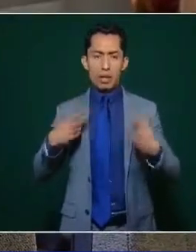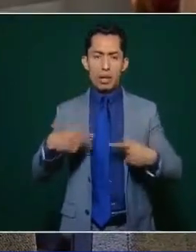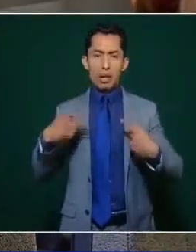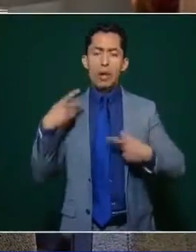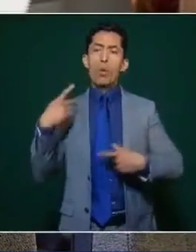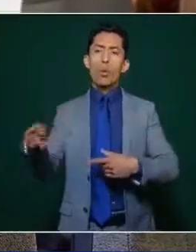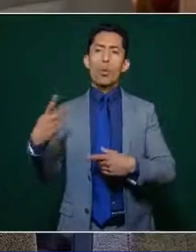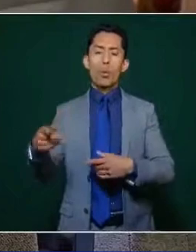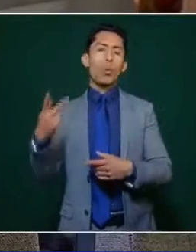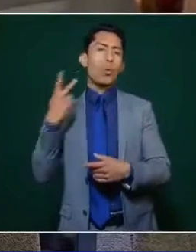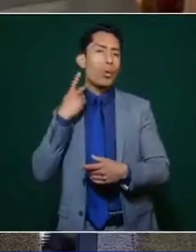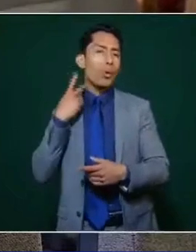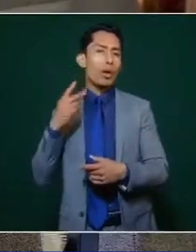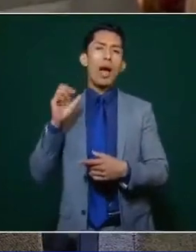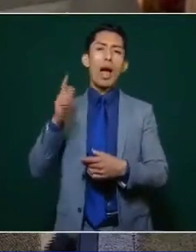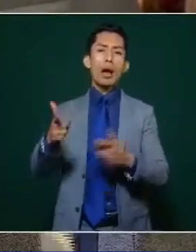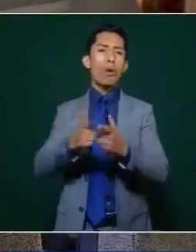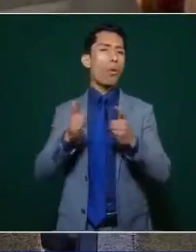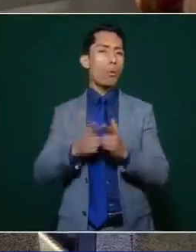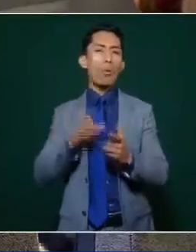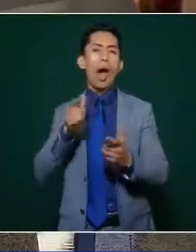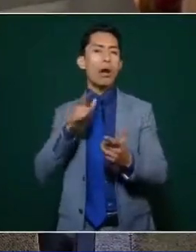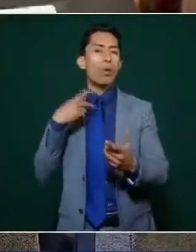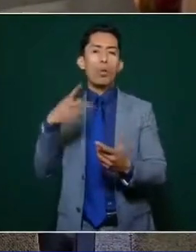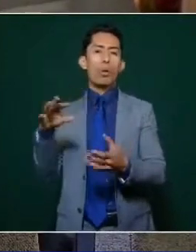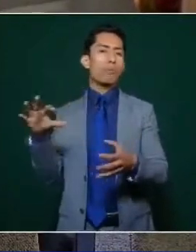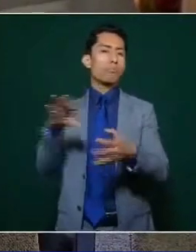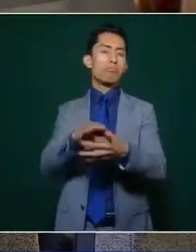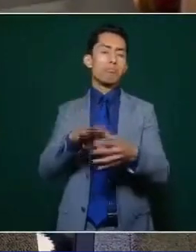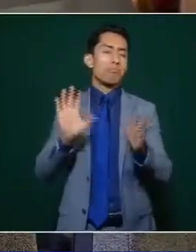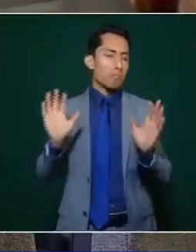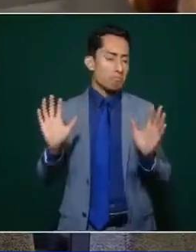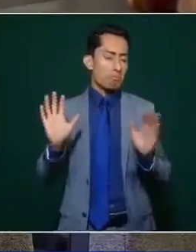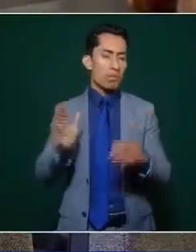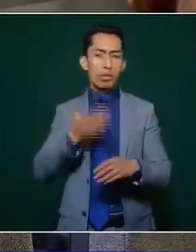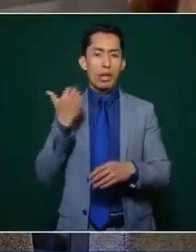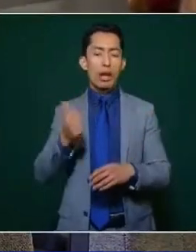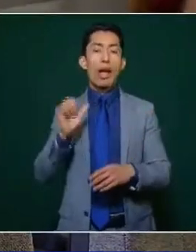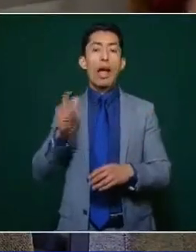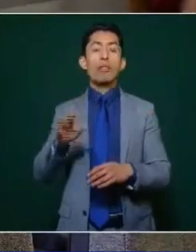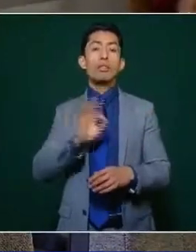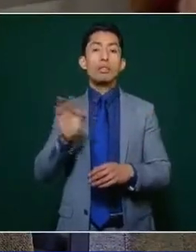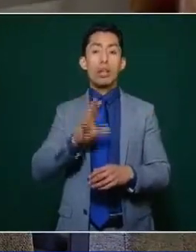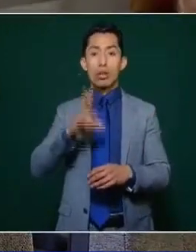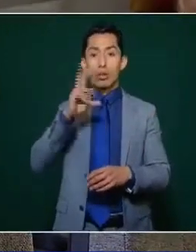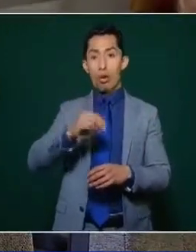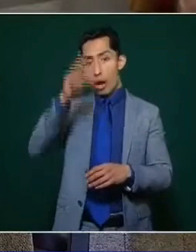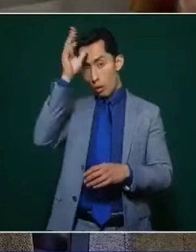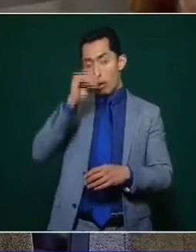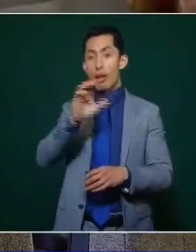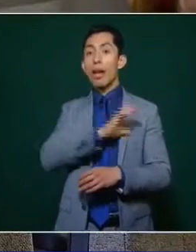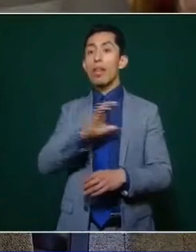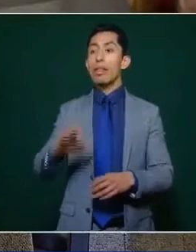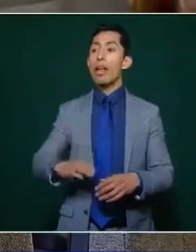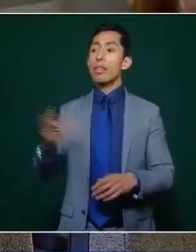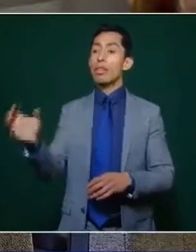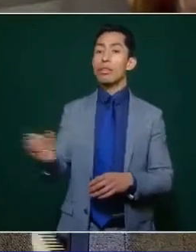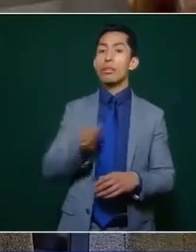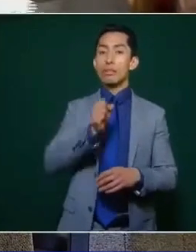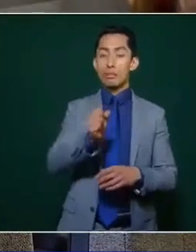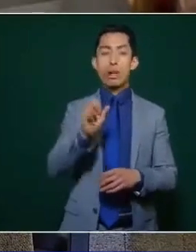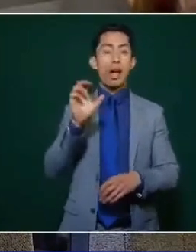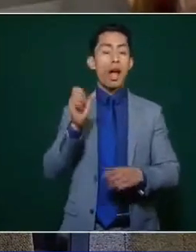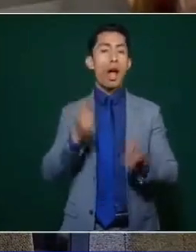política con cualquier tipo de partido, etcétera, pues ahorita presentan una inconformidad con la designación de candidatos, principalmente